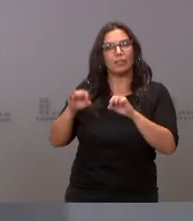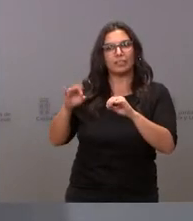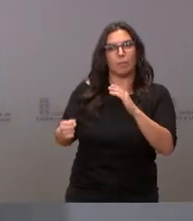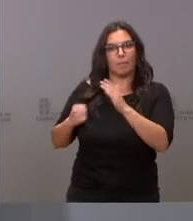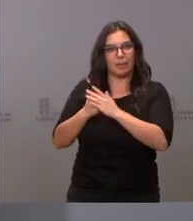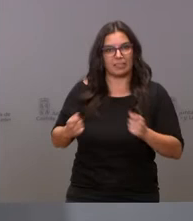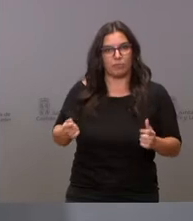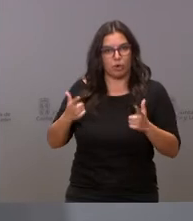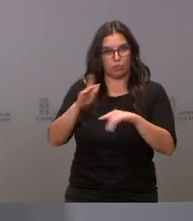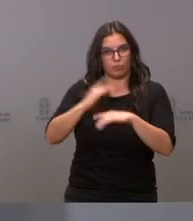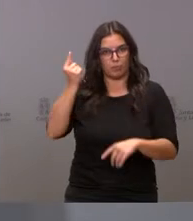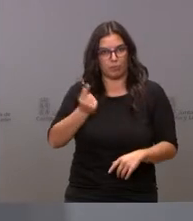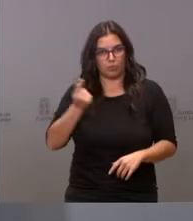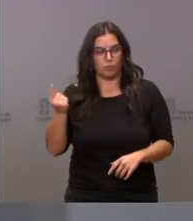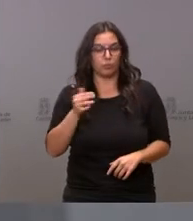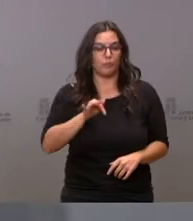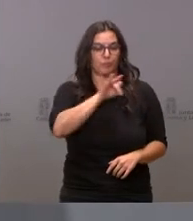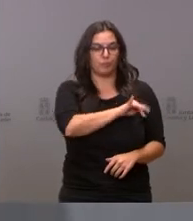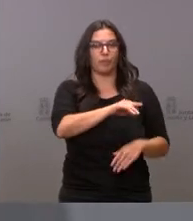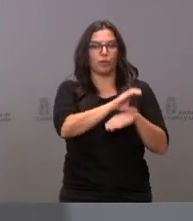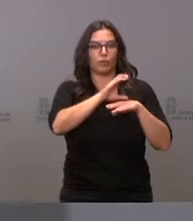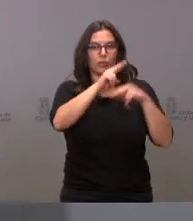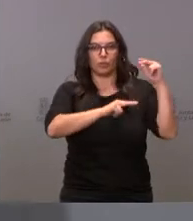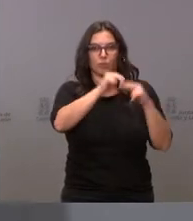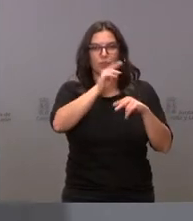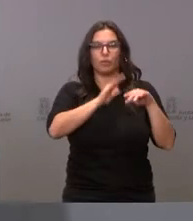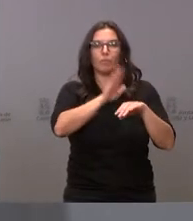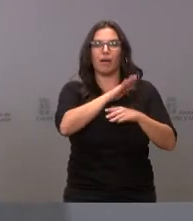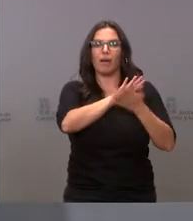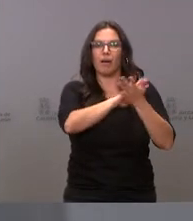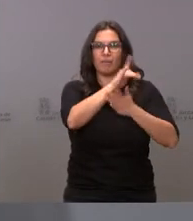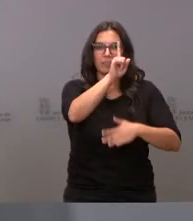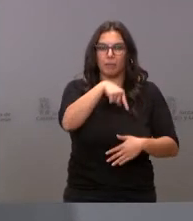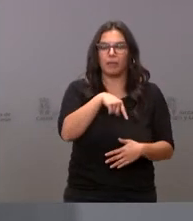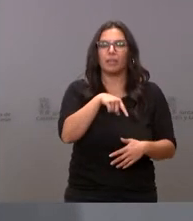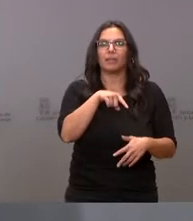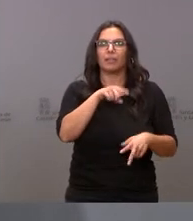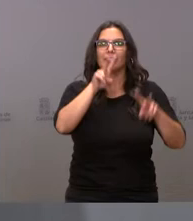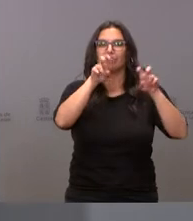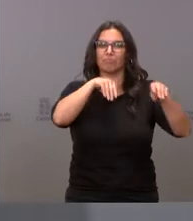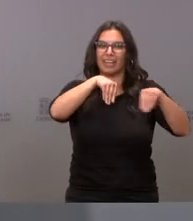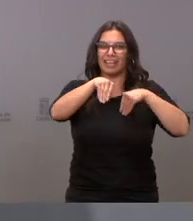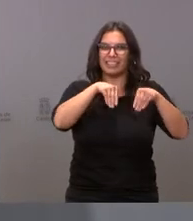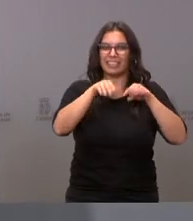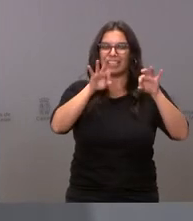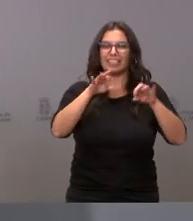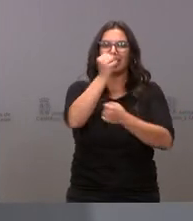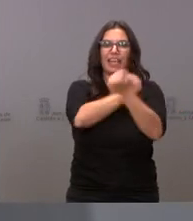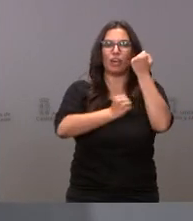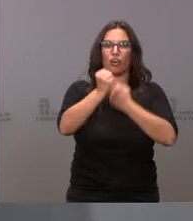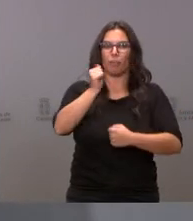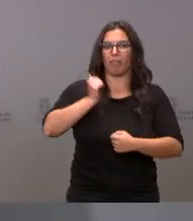gasto, y el consejero de Fomento, para hablarnos también de la Estrategia de Economía Circular 2021